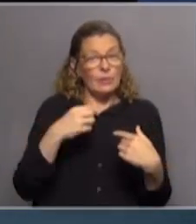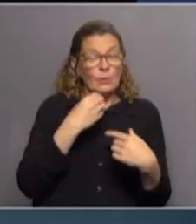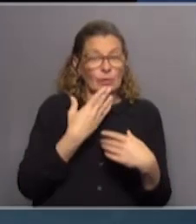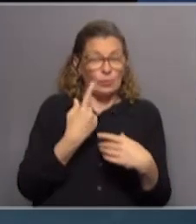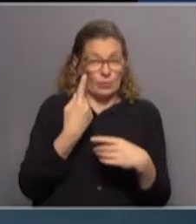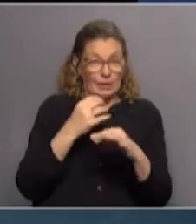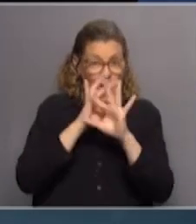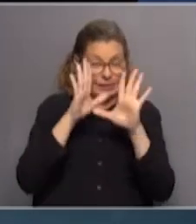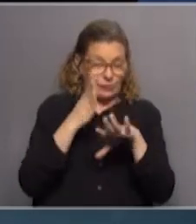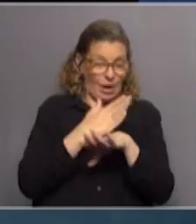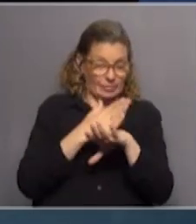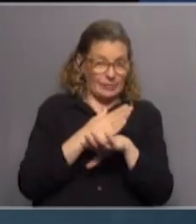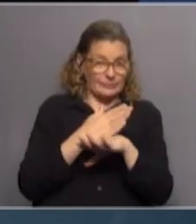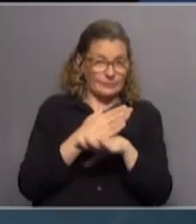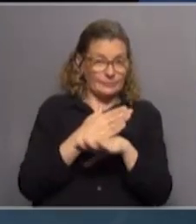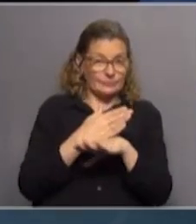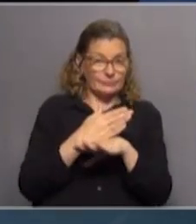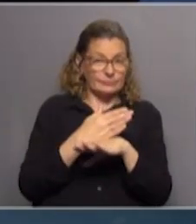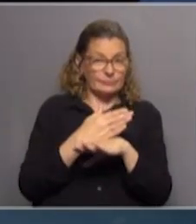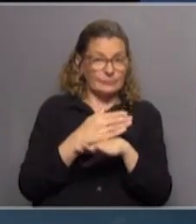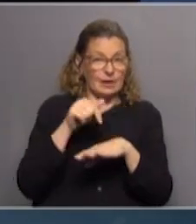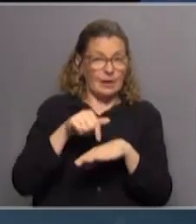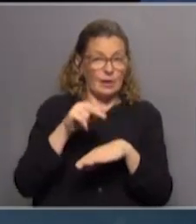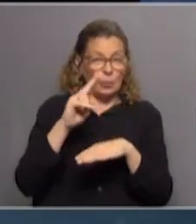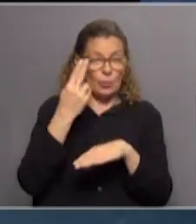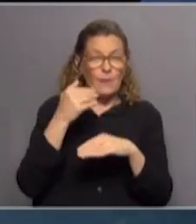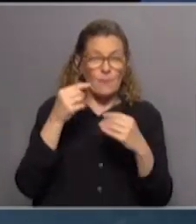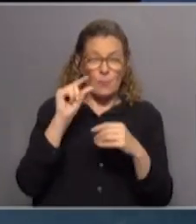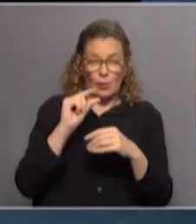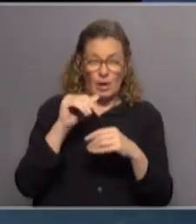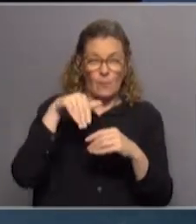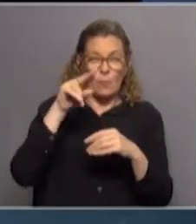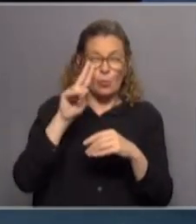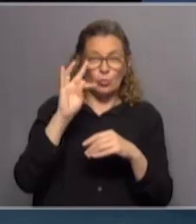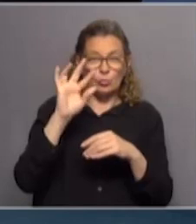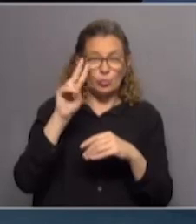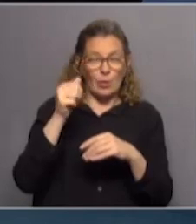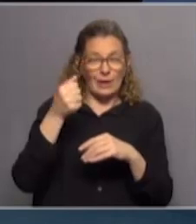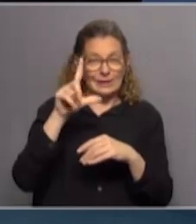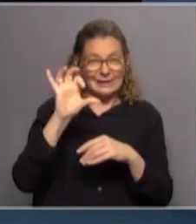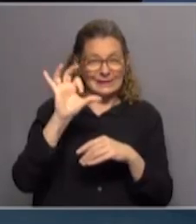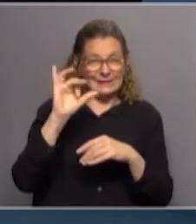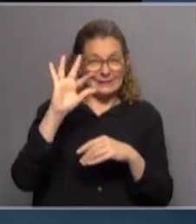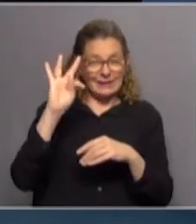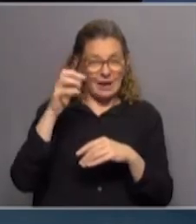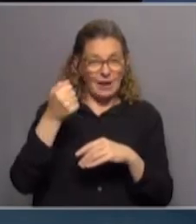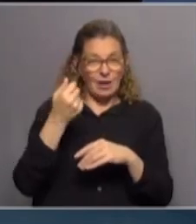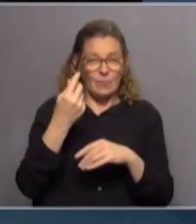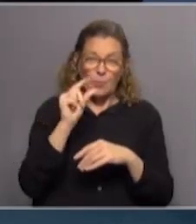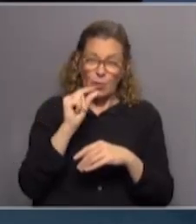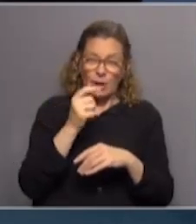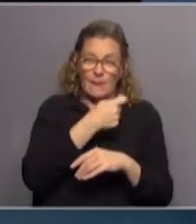una aclaración previa mutualistas quedan muy pocas en Uruguay ¿no? Casa de Galicia española